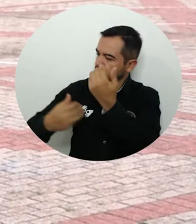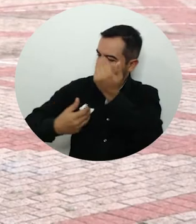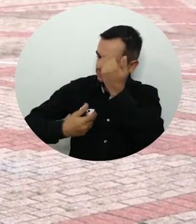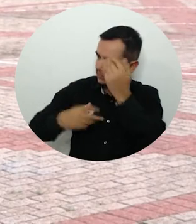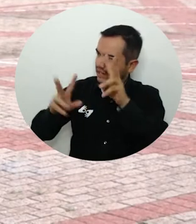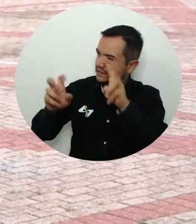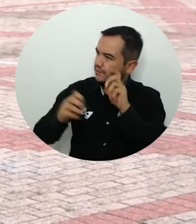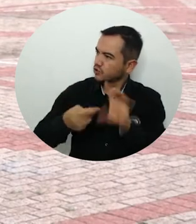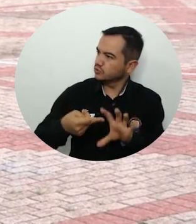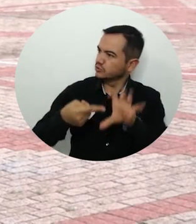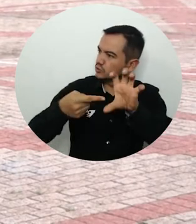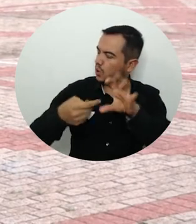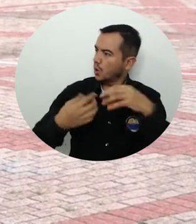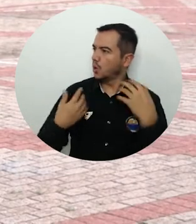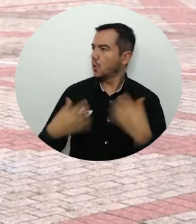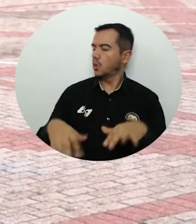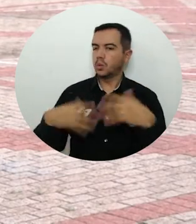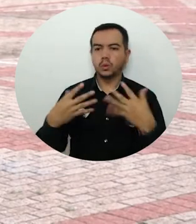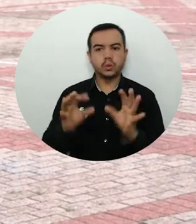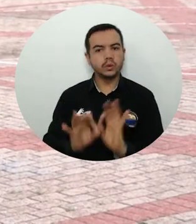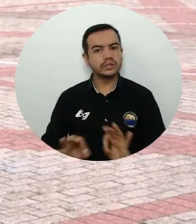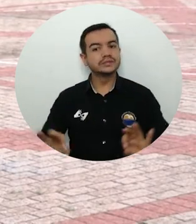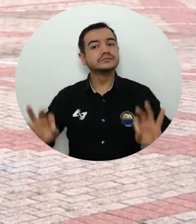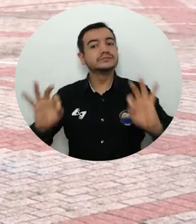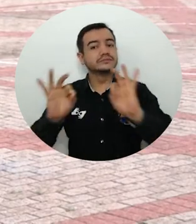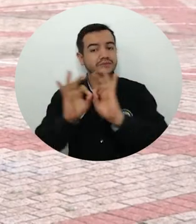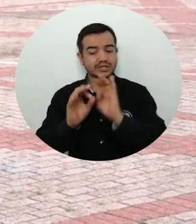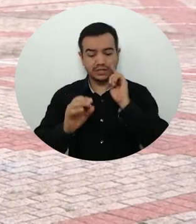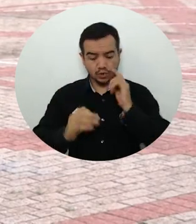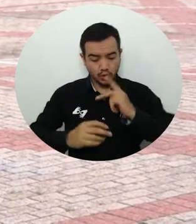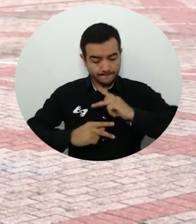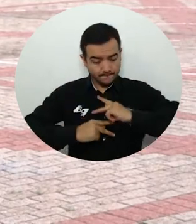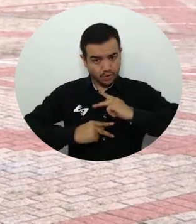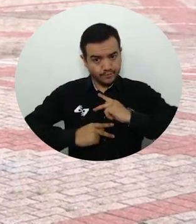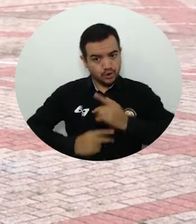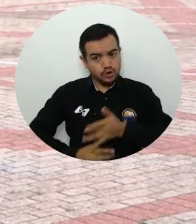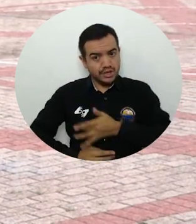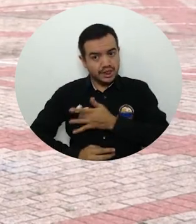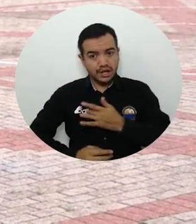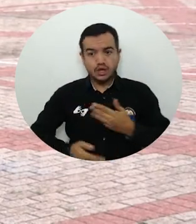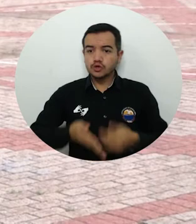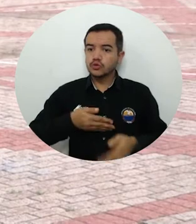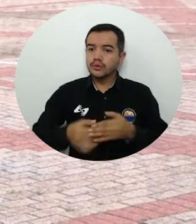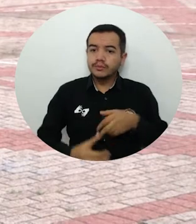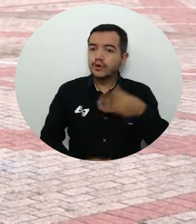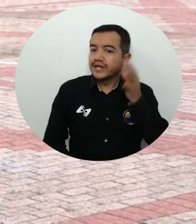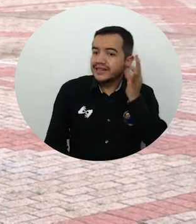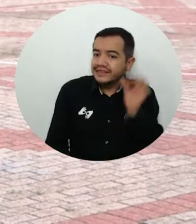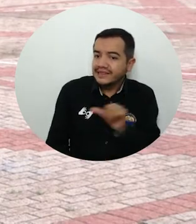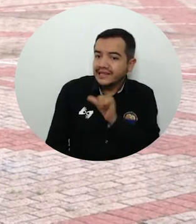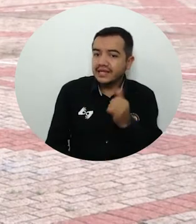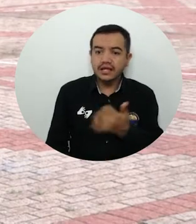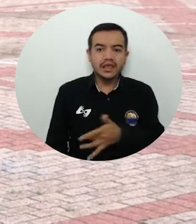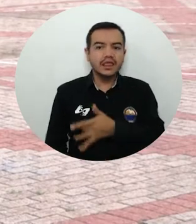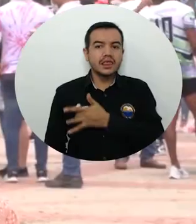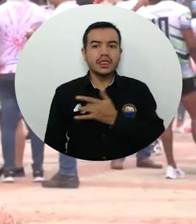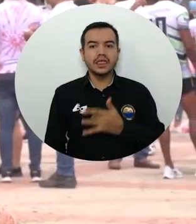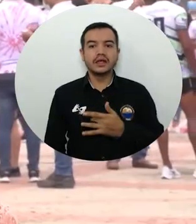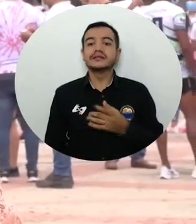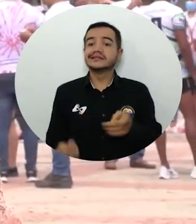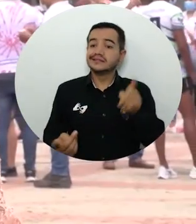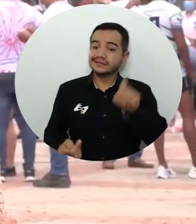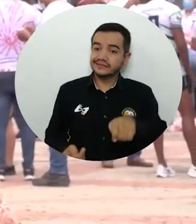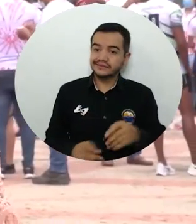problema, sobre esta enfermedad. Es muy importante el autocuidado, desde muy pequeñas, que tengamos la importancia sobre eso.